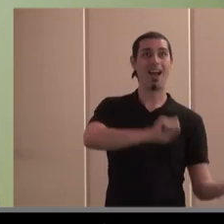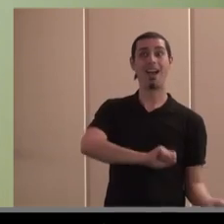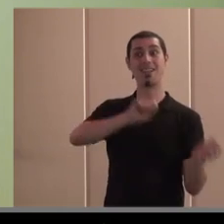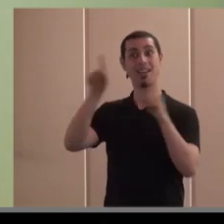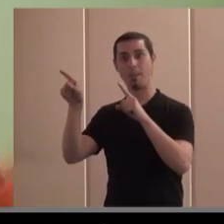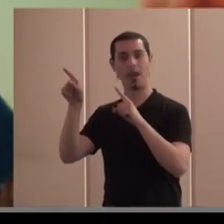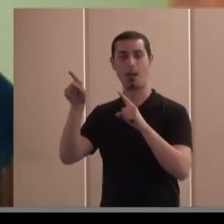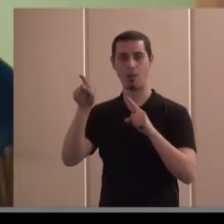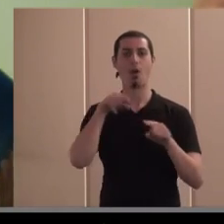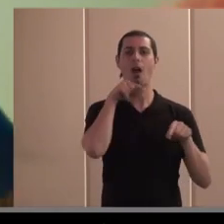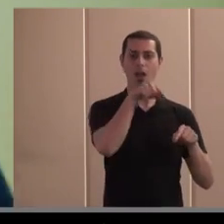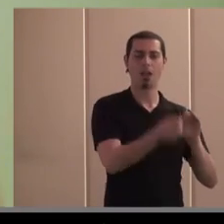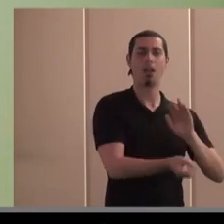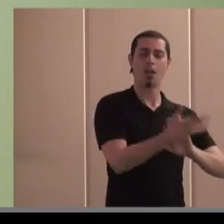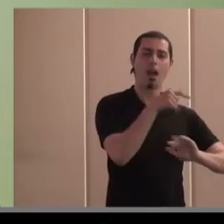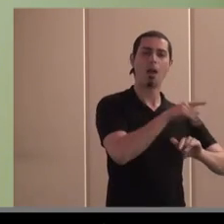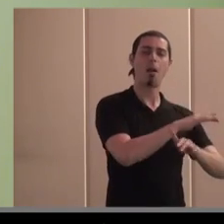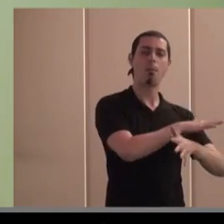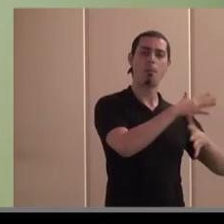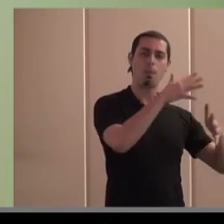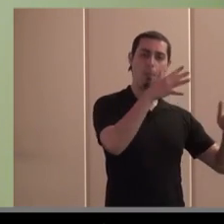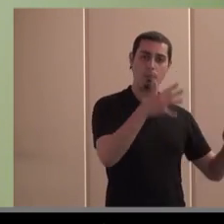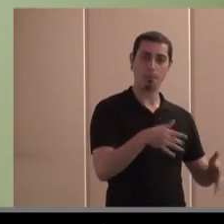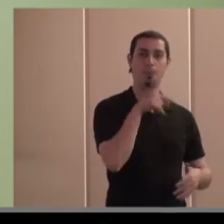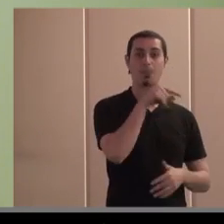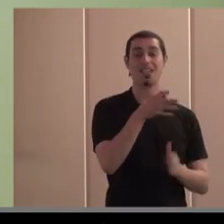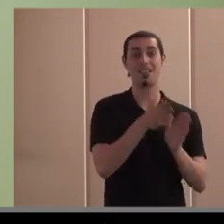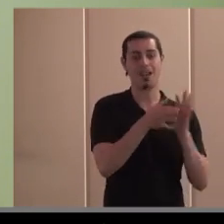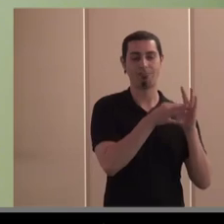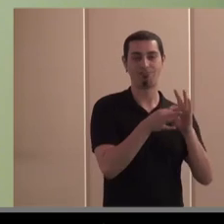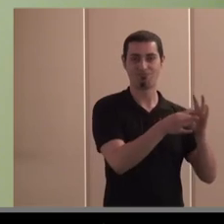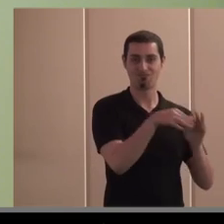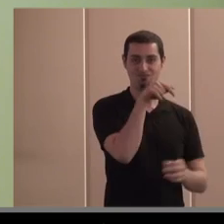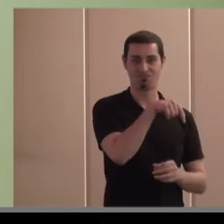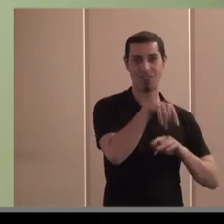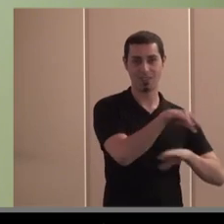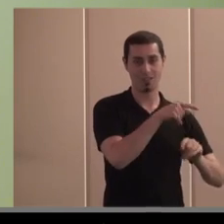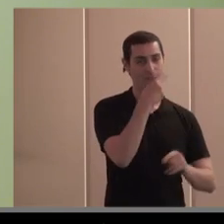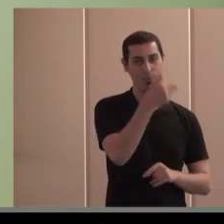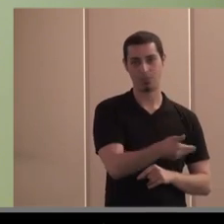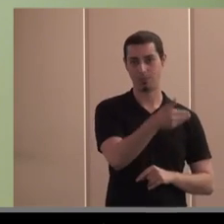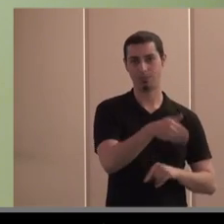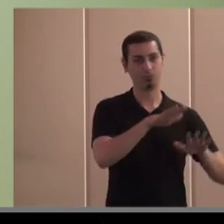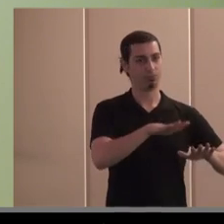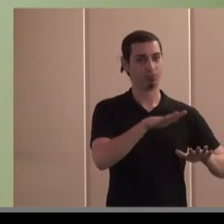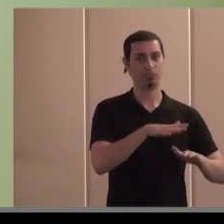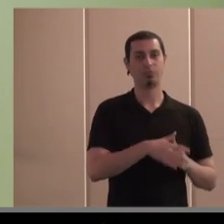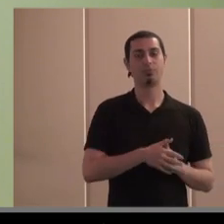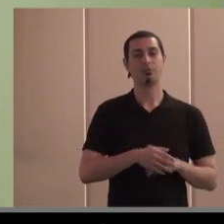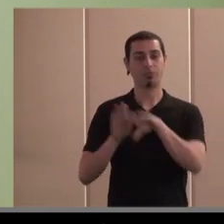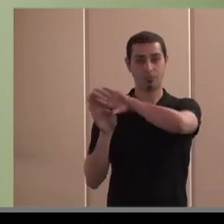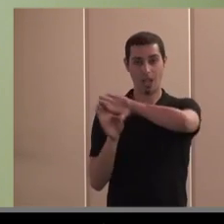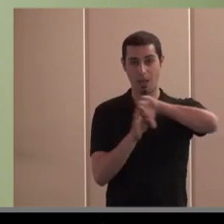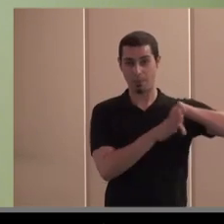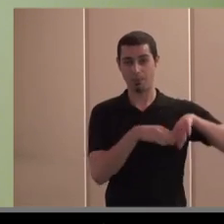se crea ahí desde ahí crece y se expande entonces esa vinculación con el territorio pues es muy es muy importante por otro lado